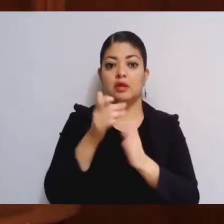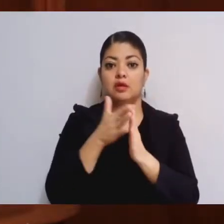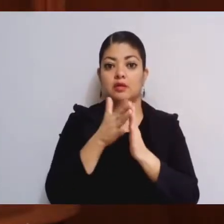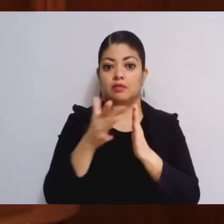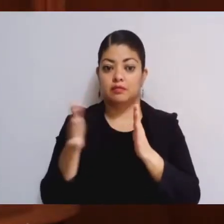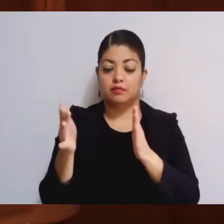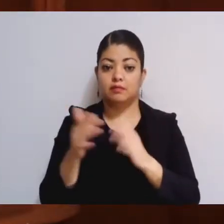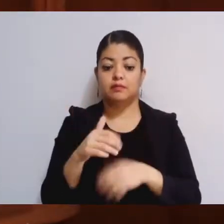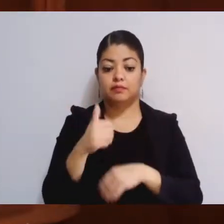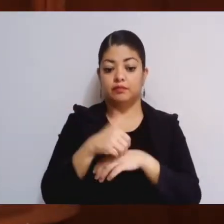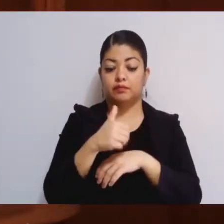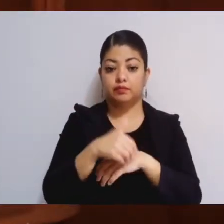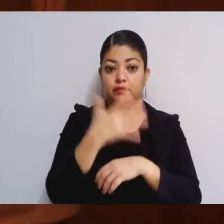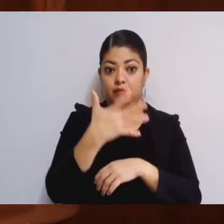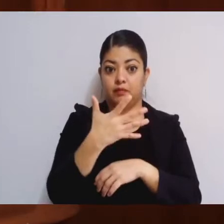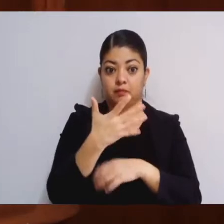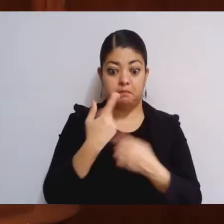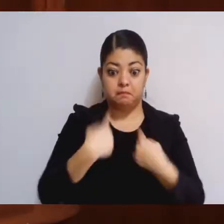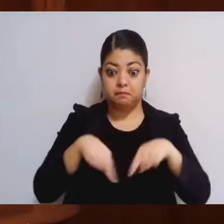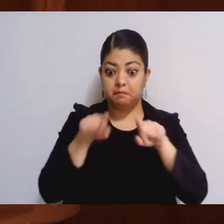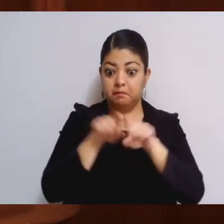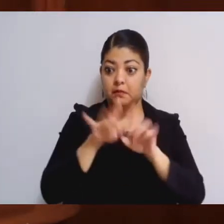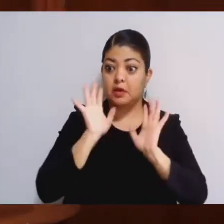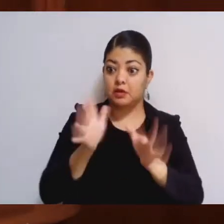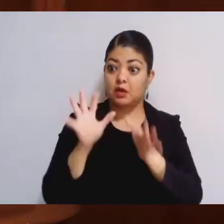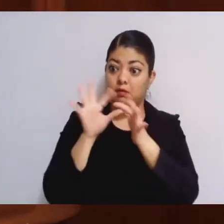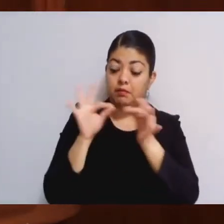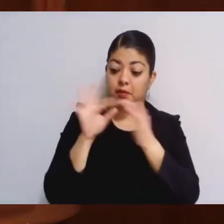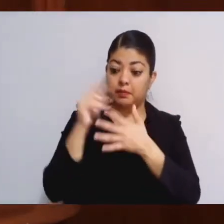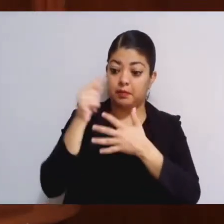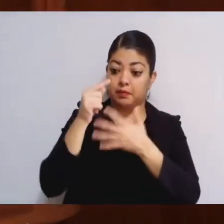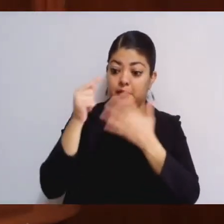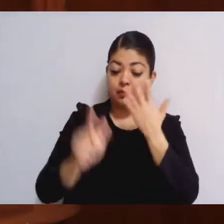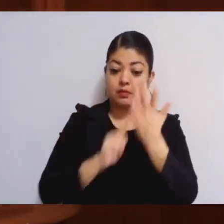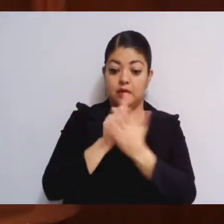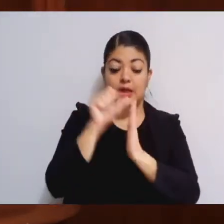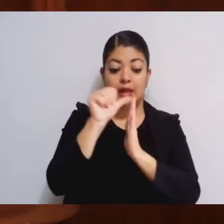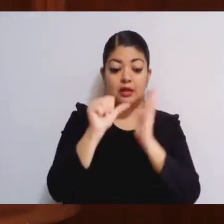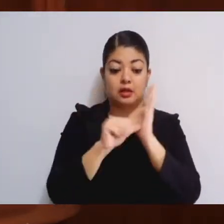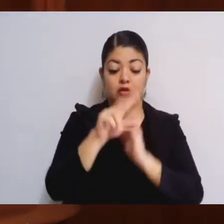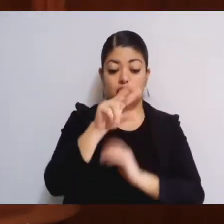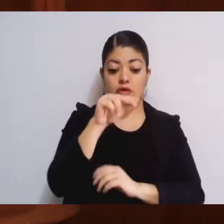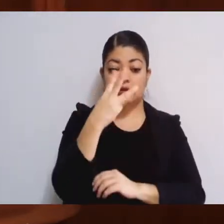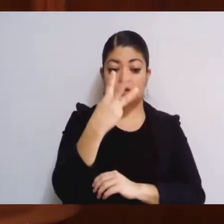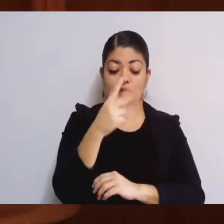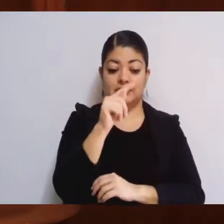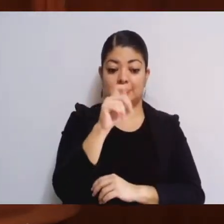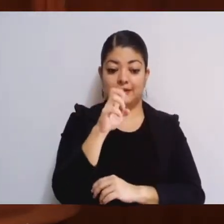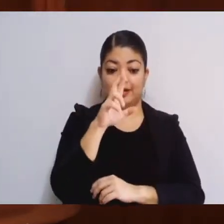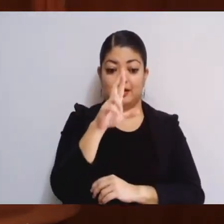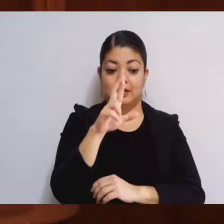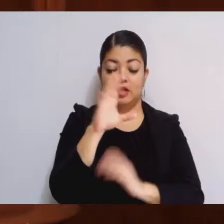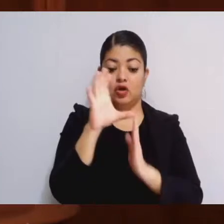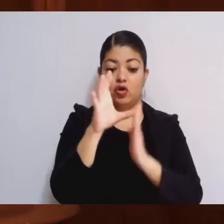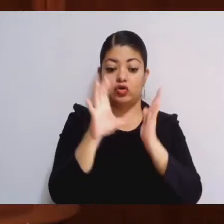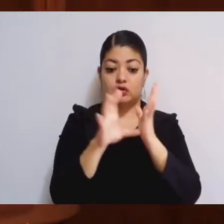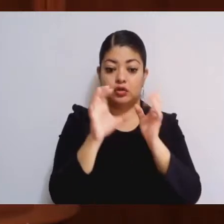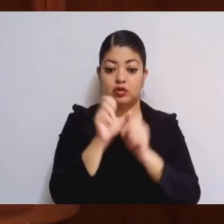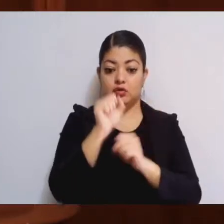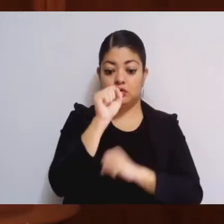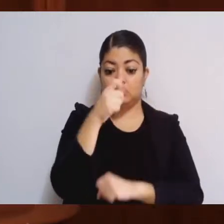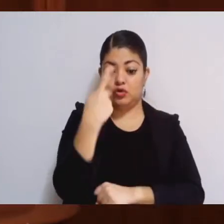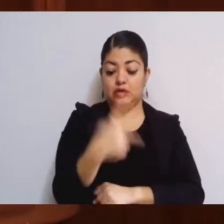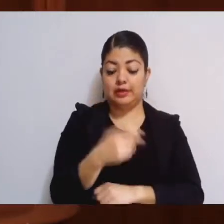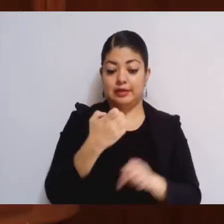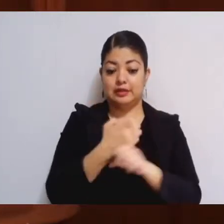Cinco, en este marco de referencia, en el artículo 83-3 de la Constitución Política del Estado Libre y Soberano de México,